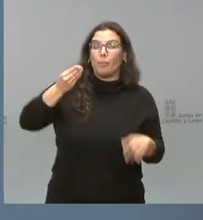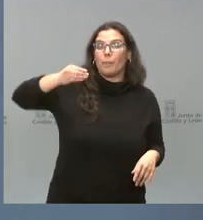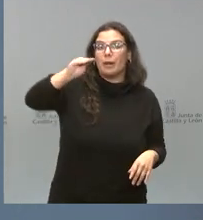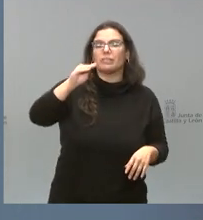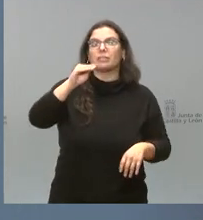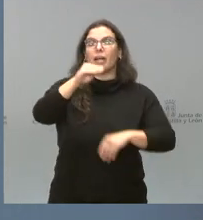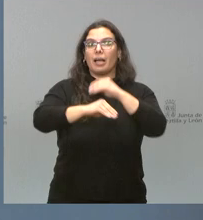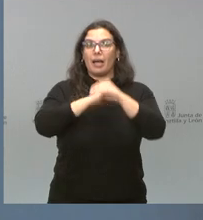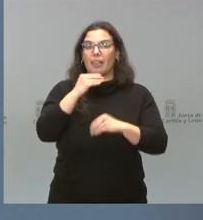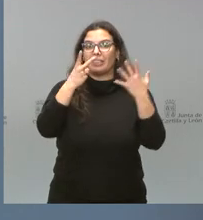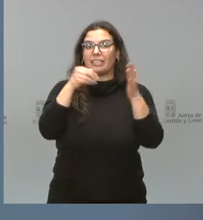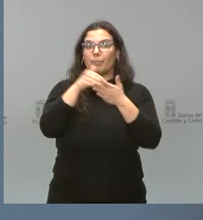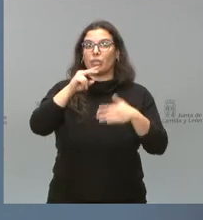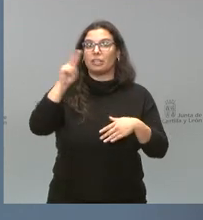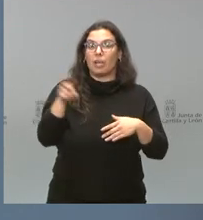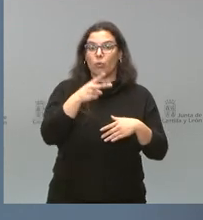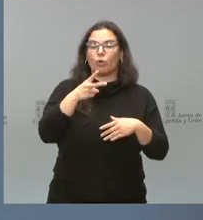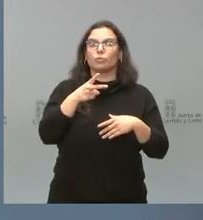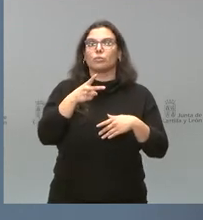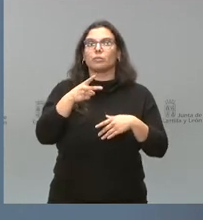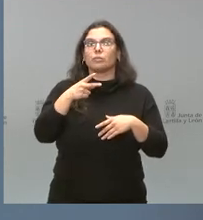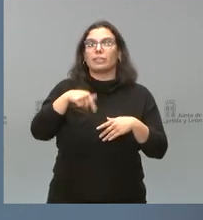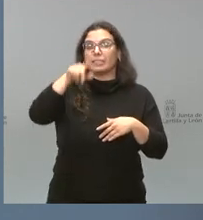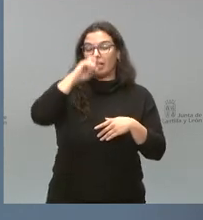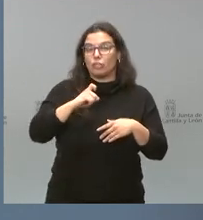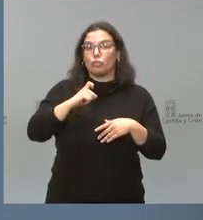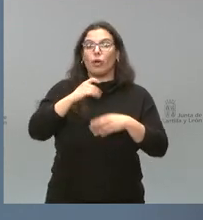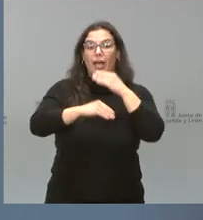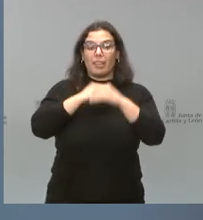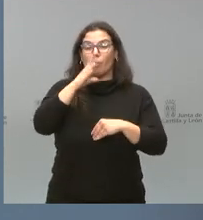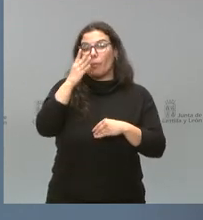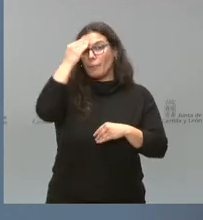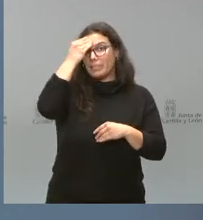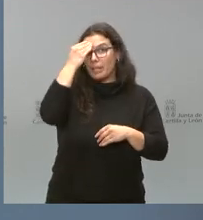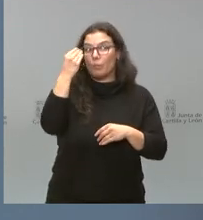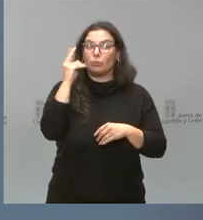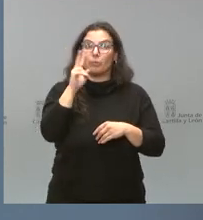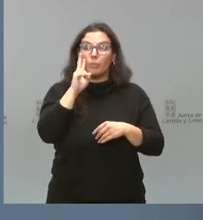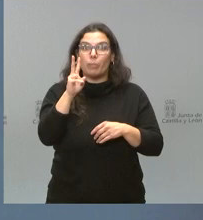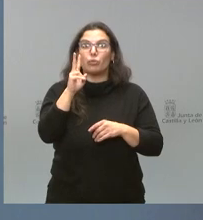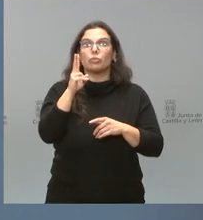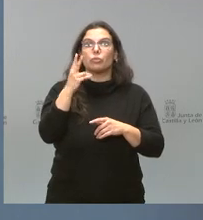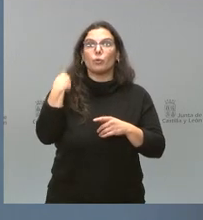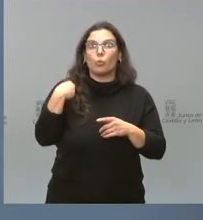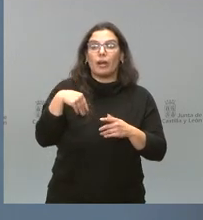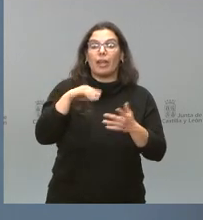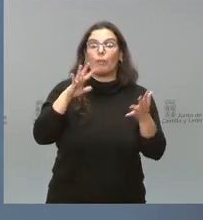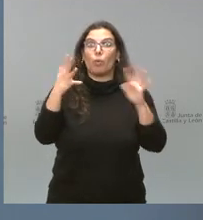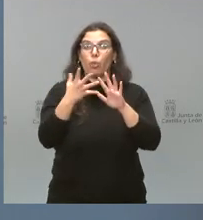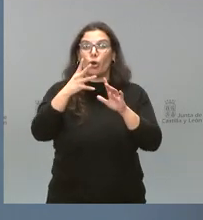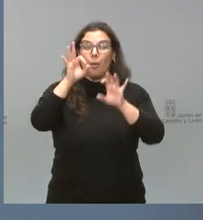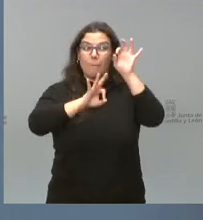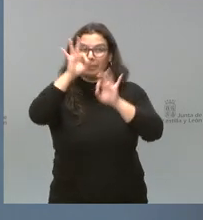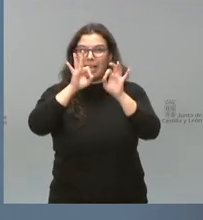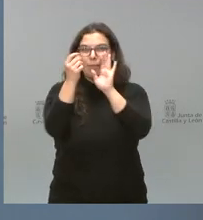concede de 70 millones de euros que adelantamos a este ejercicio porque estimamos que, en función de cuál está siendo la aplicación y evolución de los tipos de